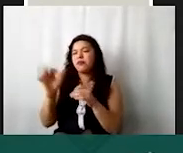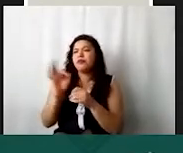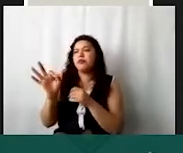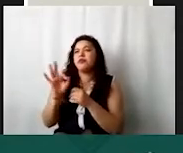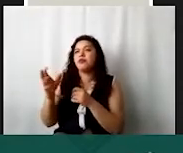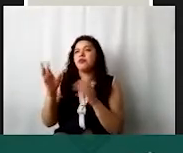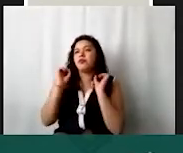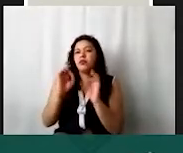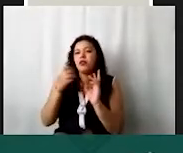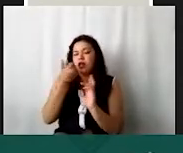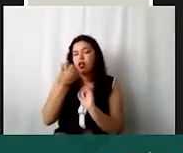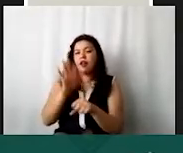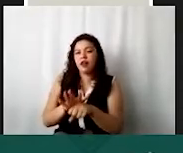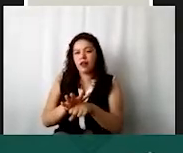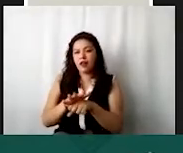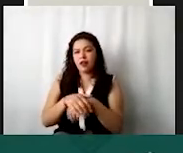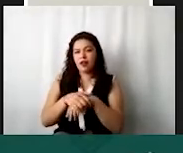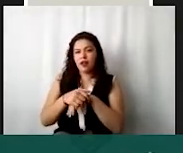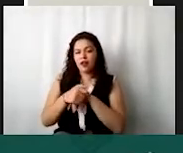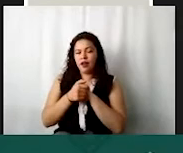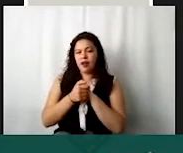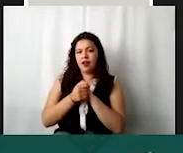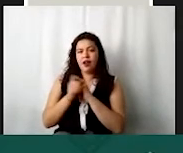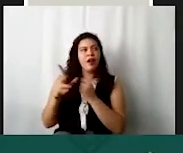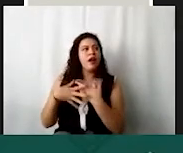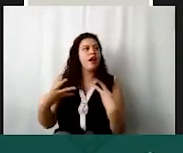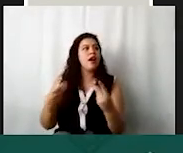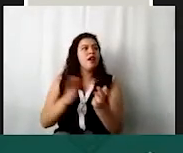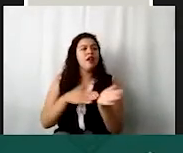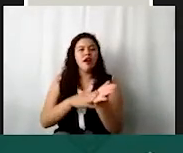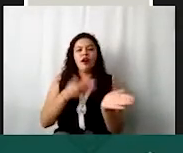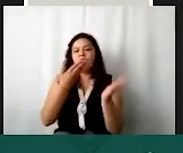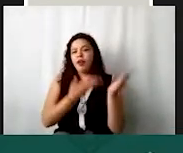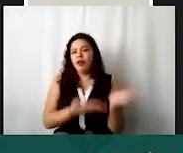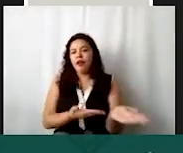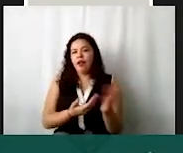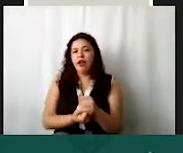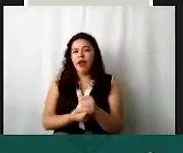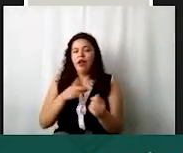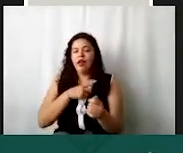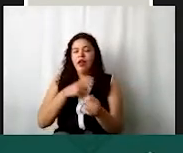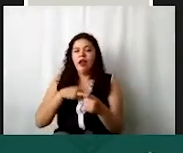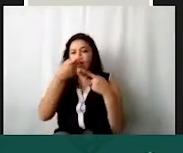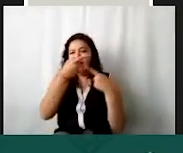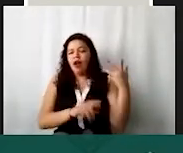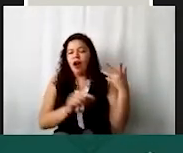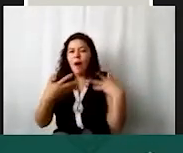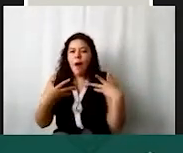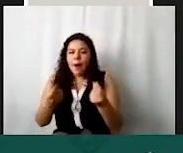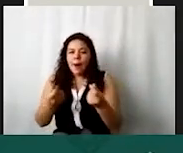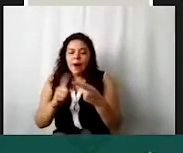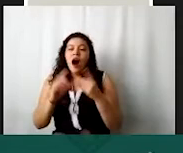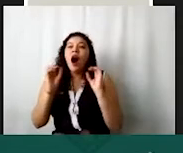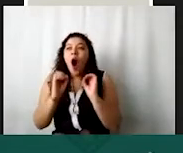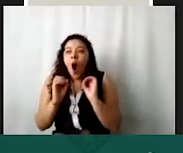oficina administrativa y tuvieran algún gasto de papelería bueno lo tendrían que meter aquí por ejemplo en otros gastos o si